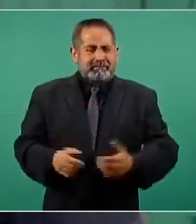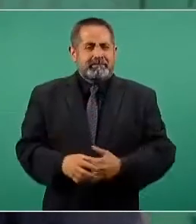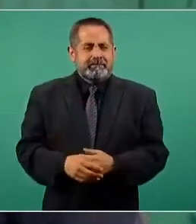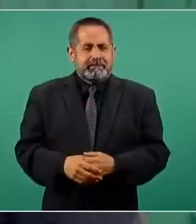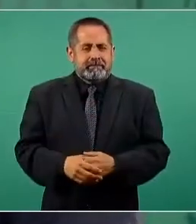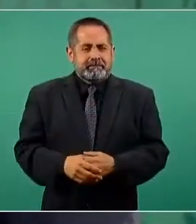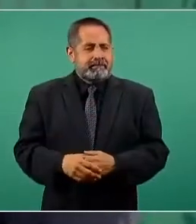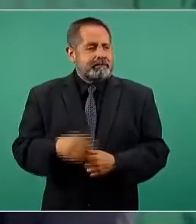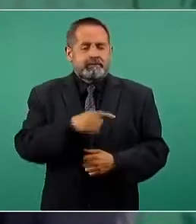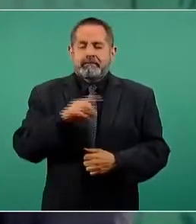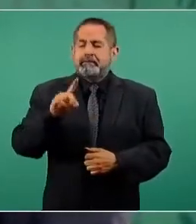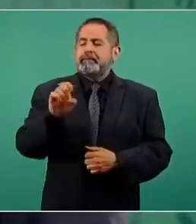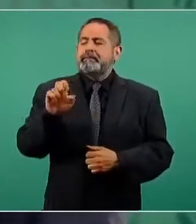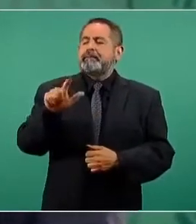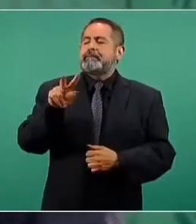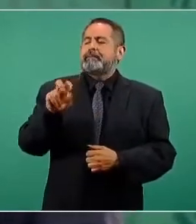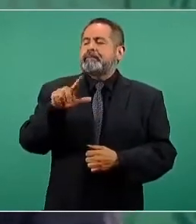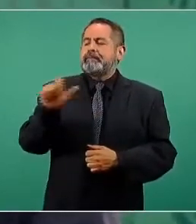Jugo del Valle.